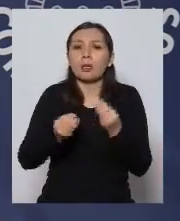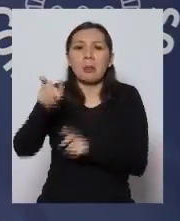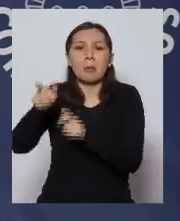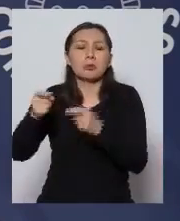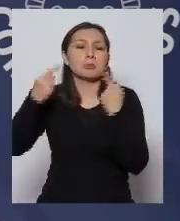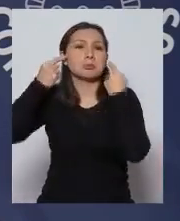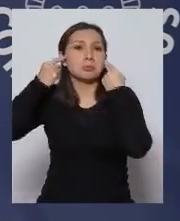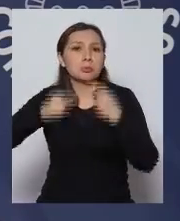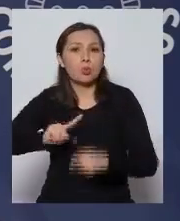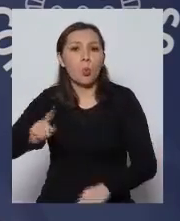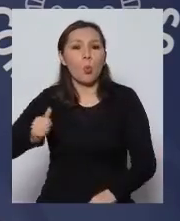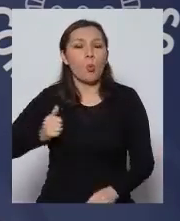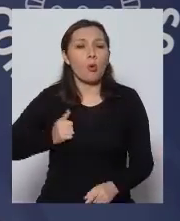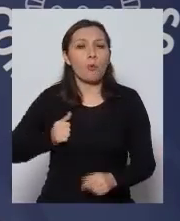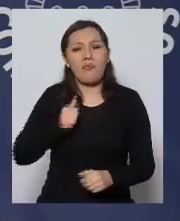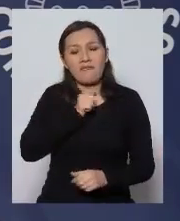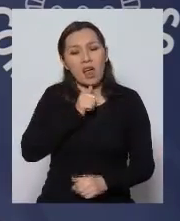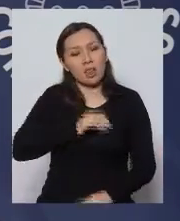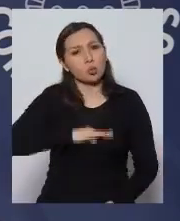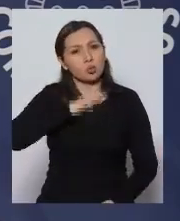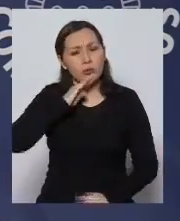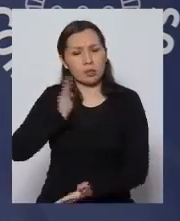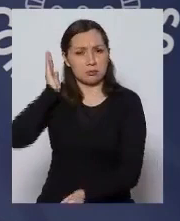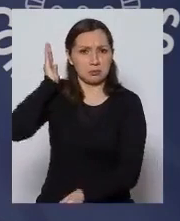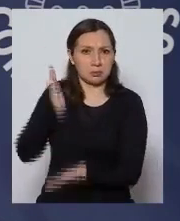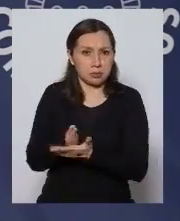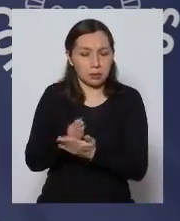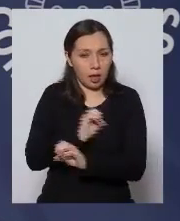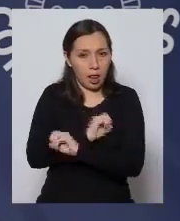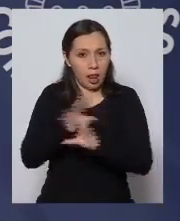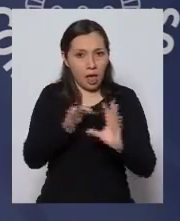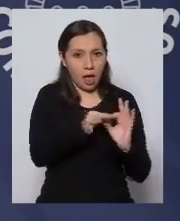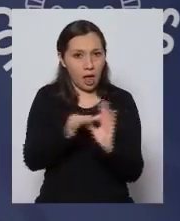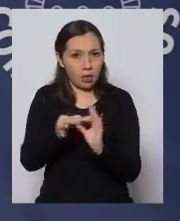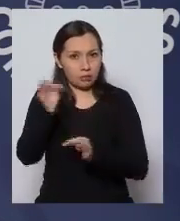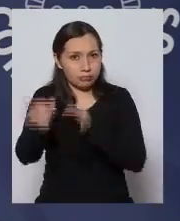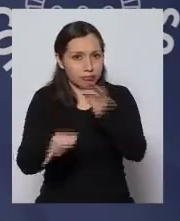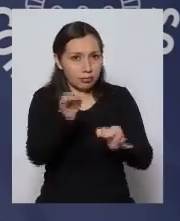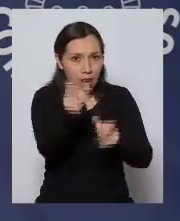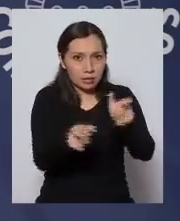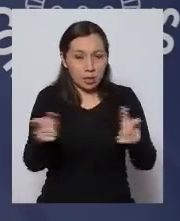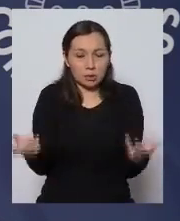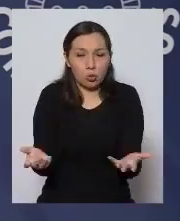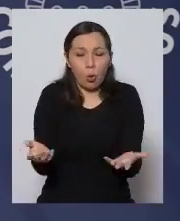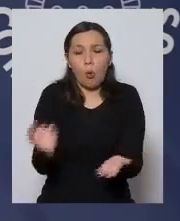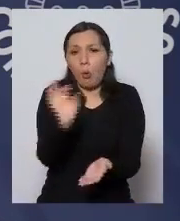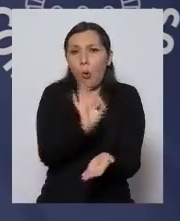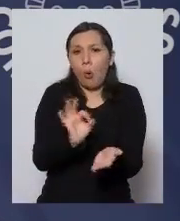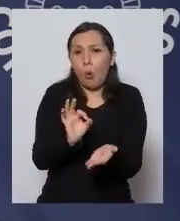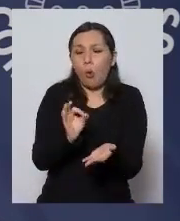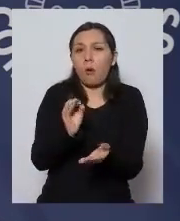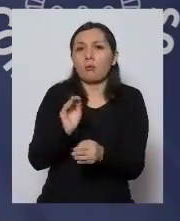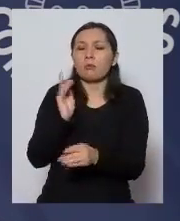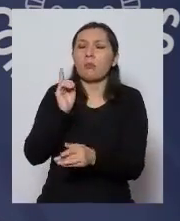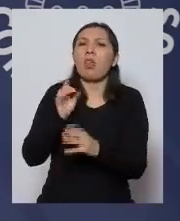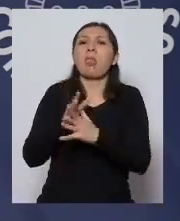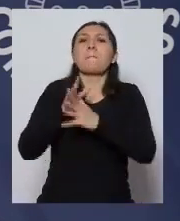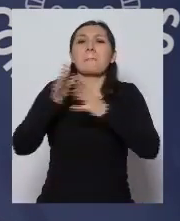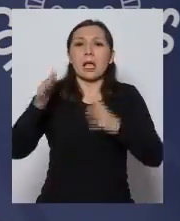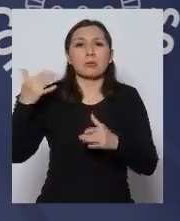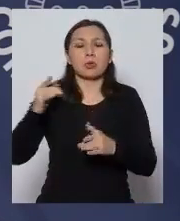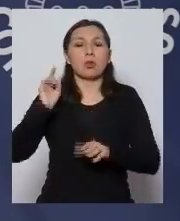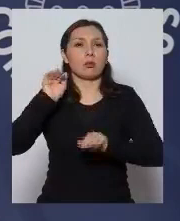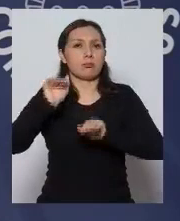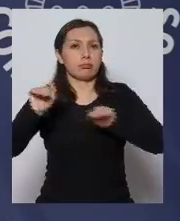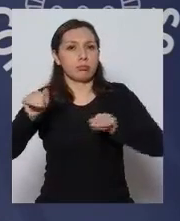incumplimiento si quizás no ha sido lo suficientemente fuerte y claro el mensaje o tiene que haber un llamado más importante a